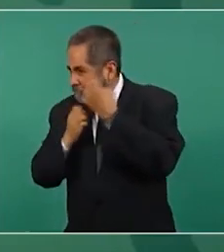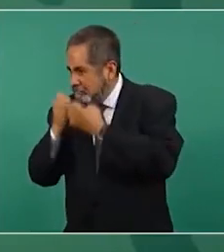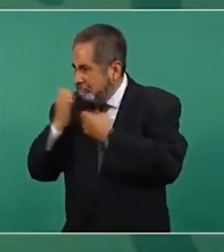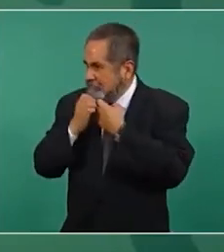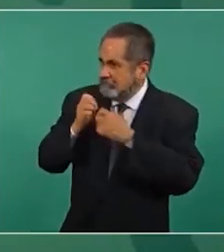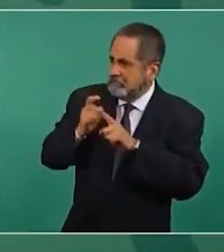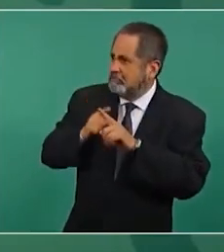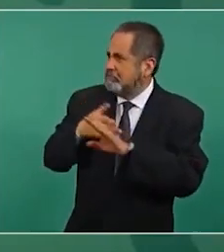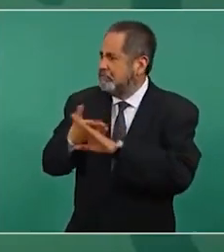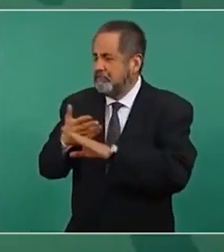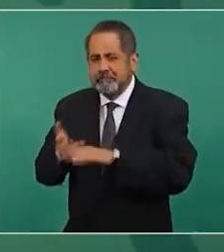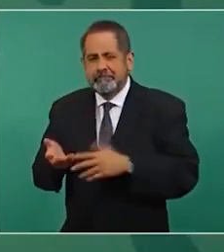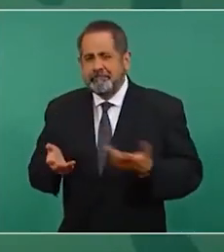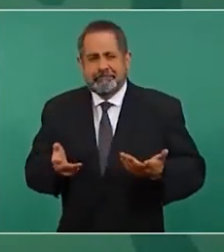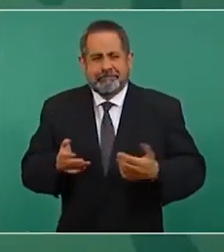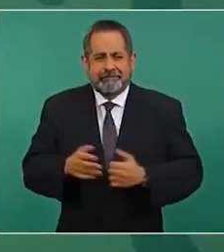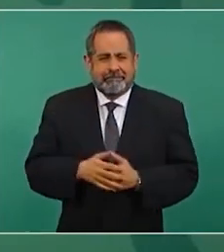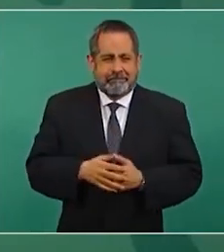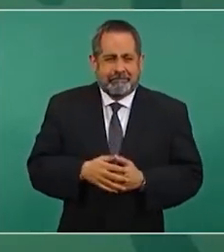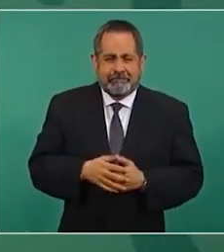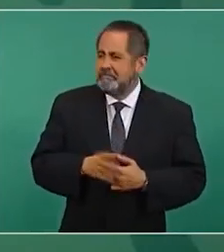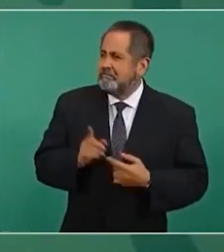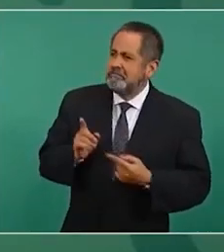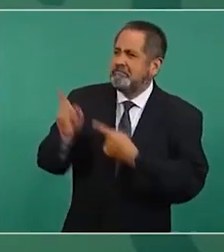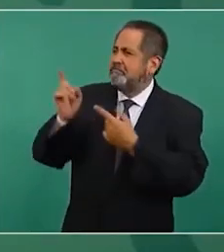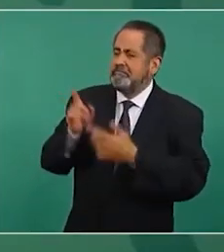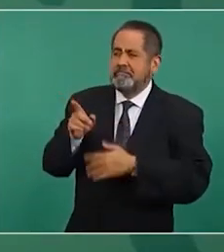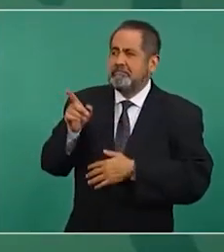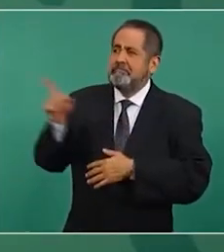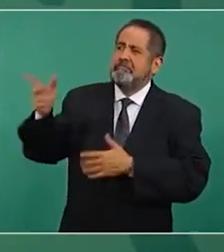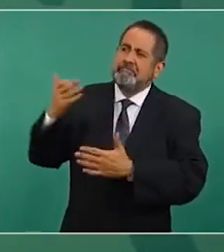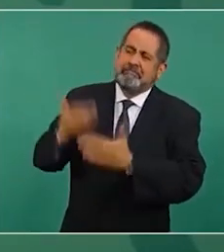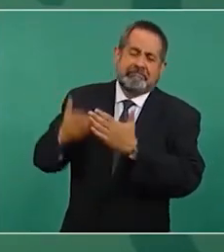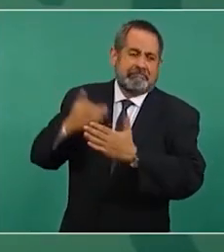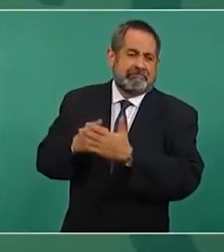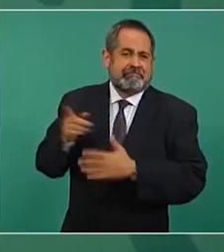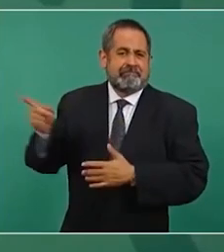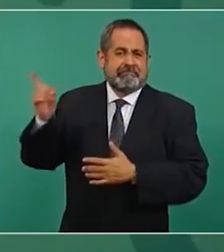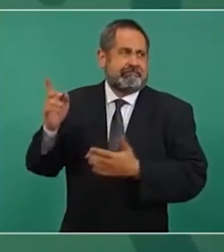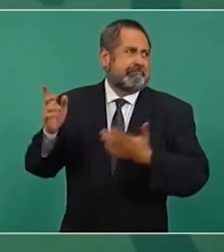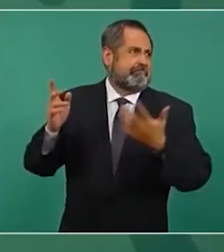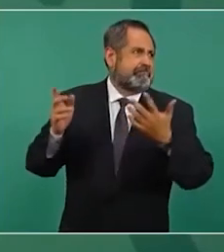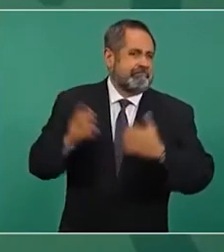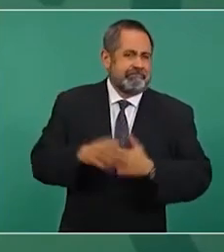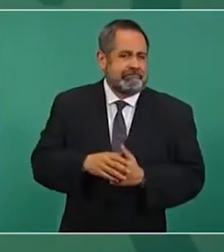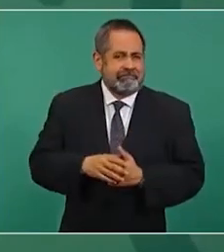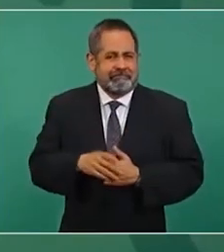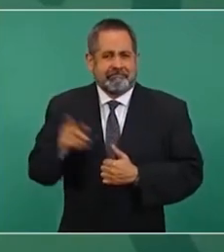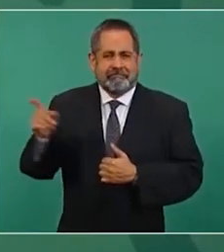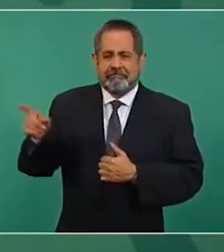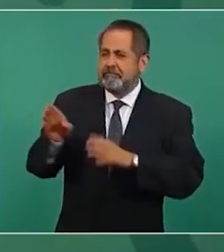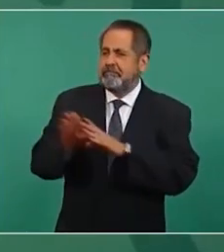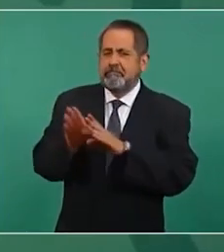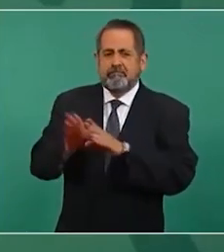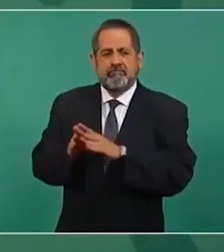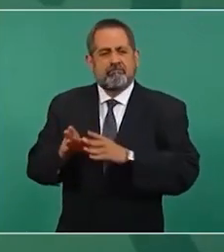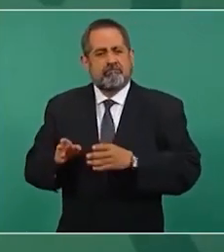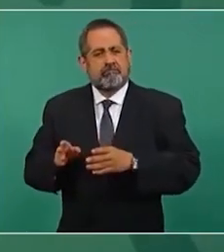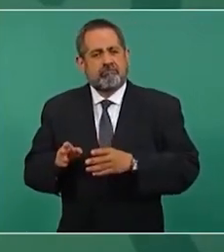pues unas clases en de manejo